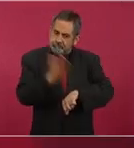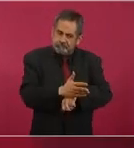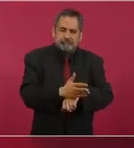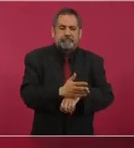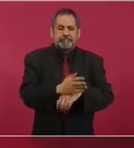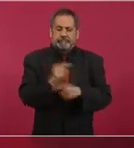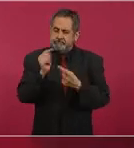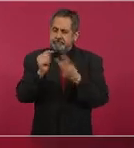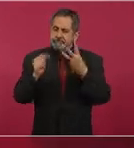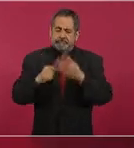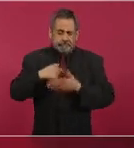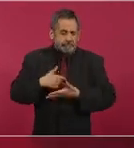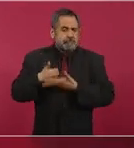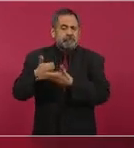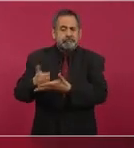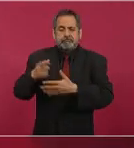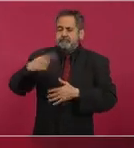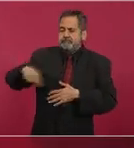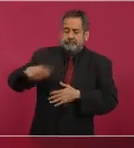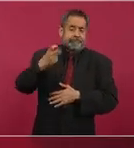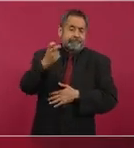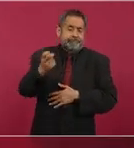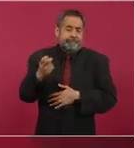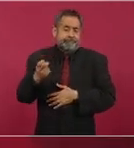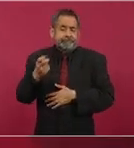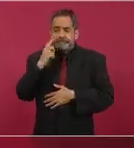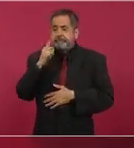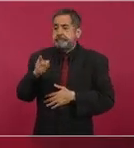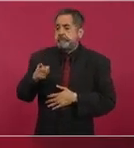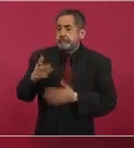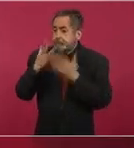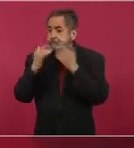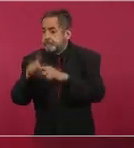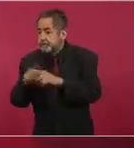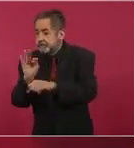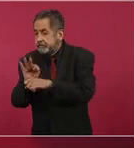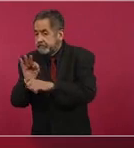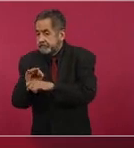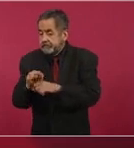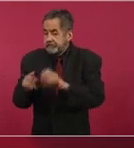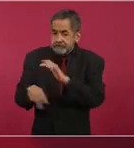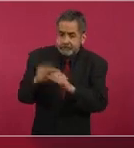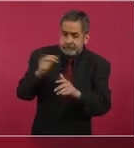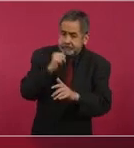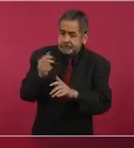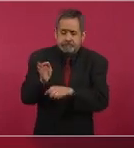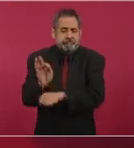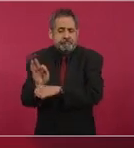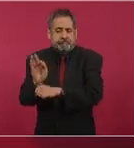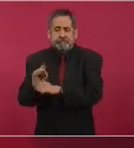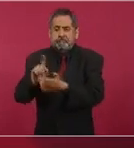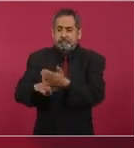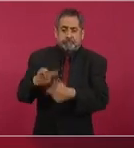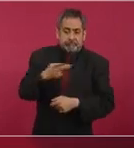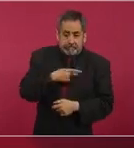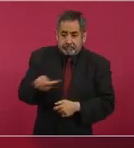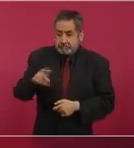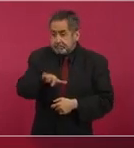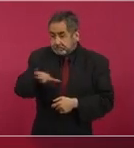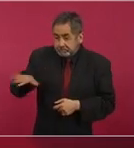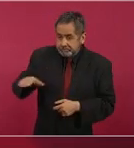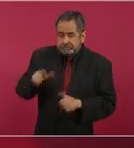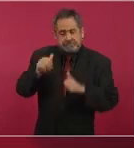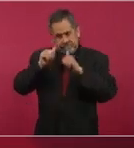para ayudar a los desamparados, a los desposeídos, a los pobres, a los marginados.